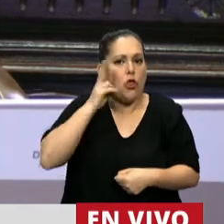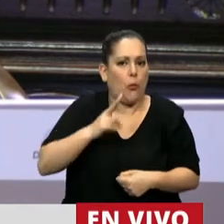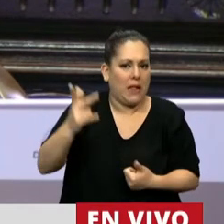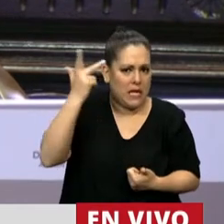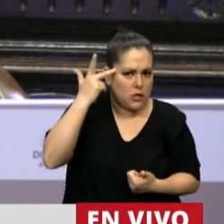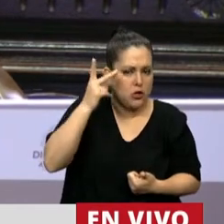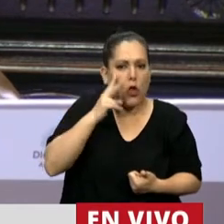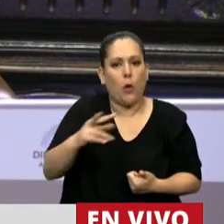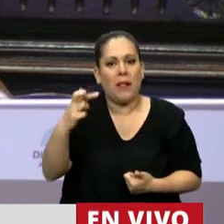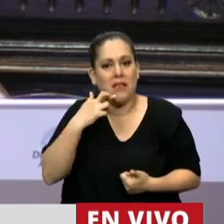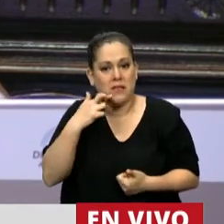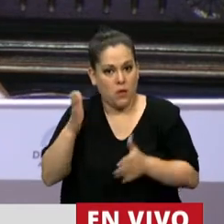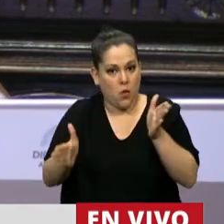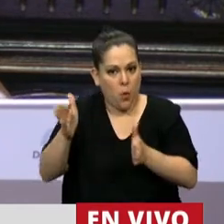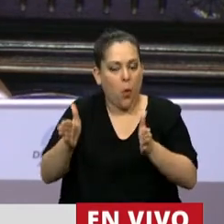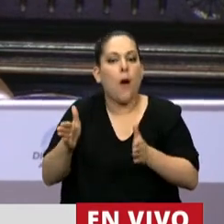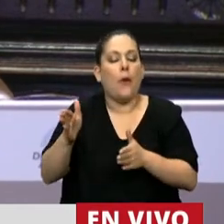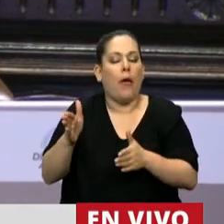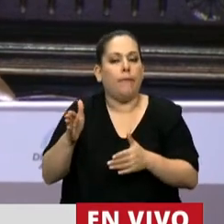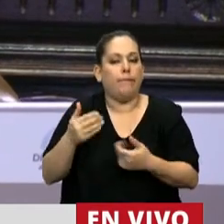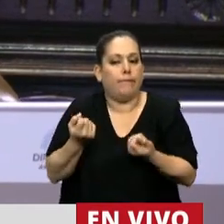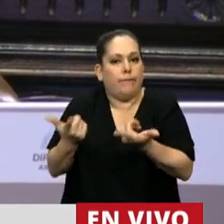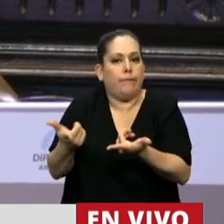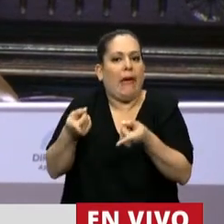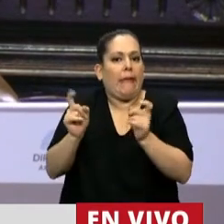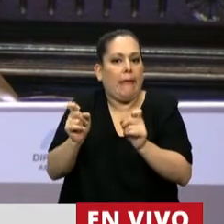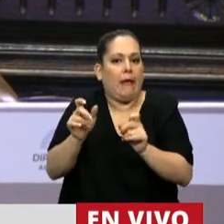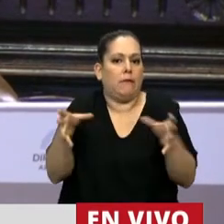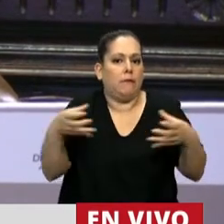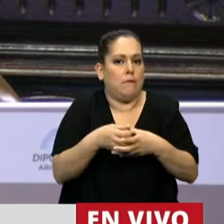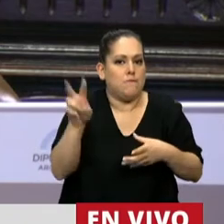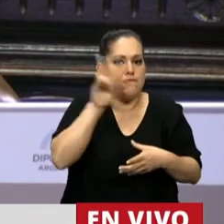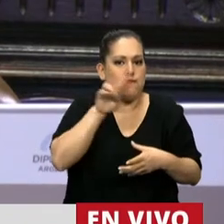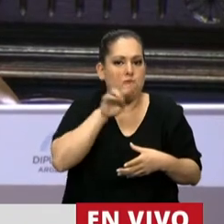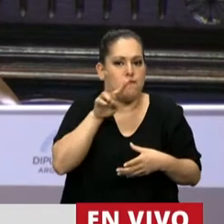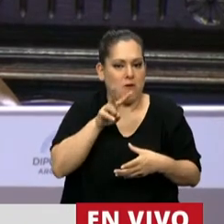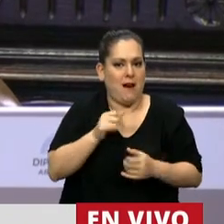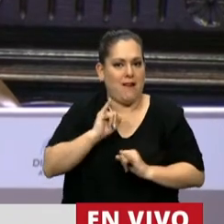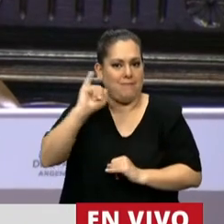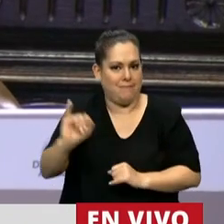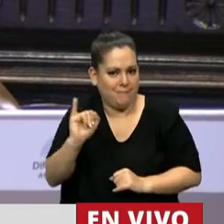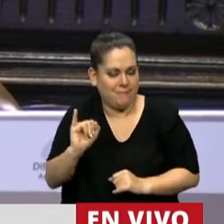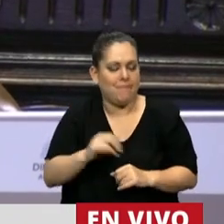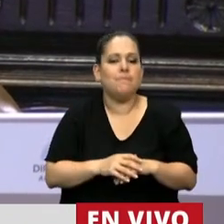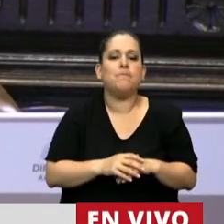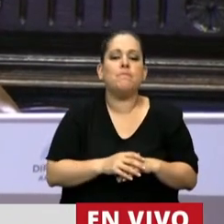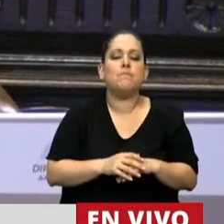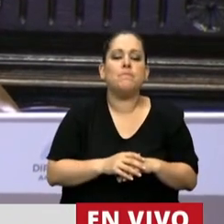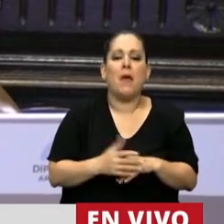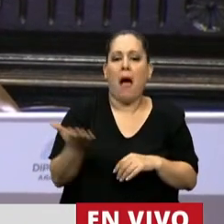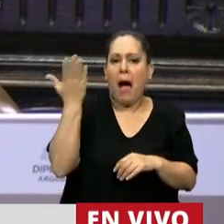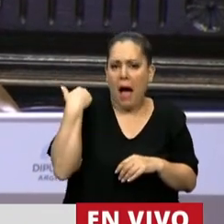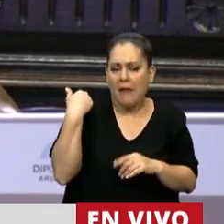sin dudas que vino de la mano del movimiento de mujeres. Tanto a nivel mundial, con el Michu, como antes